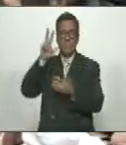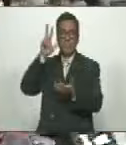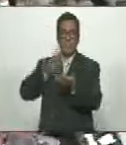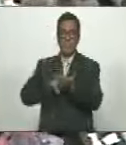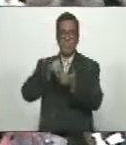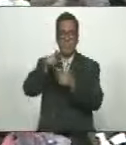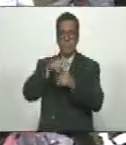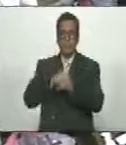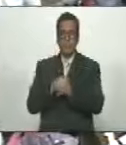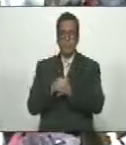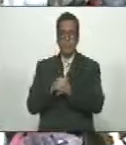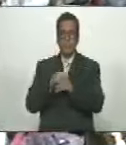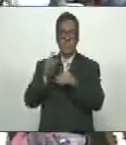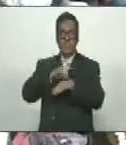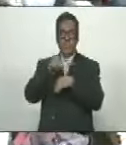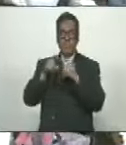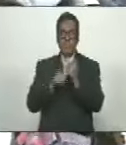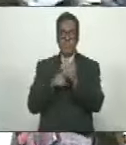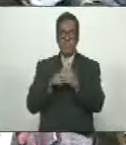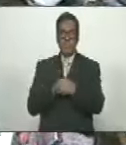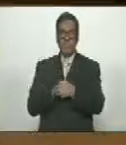aprobado por unanimidad